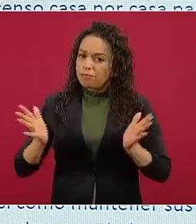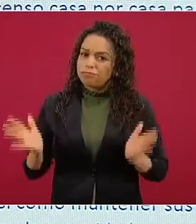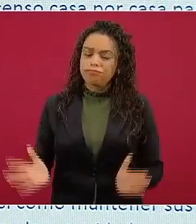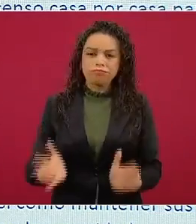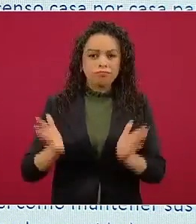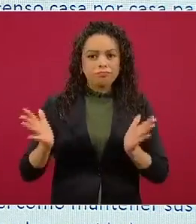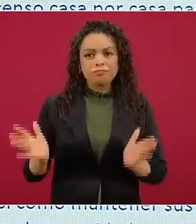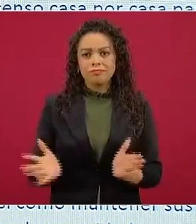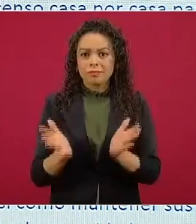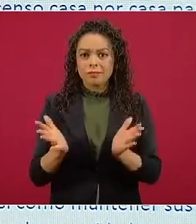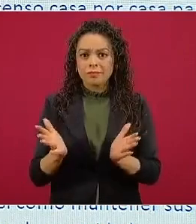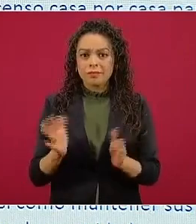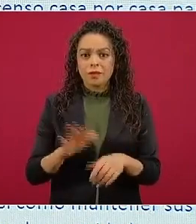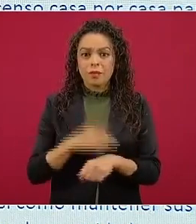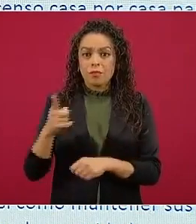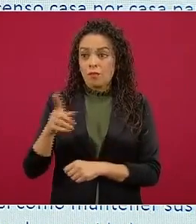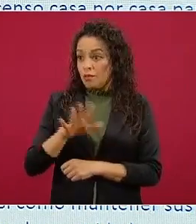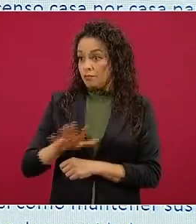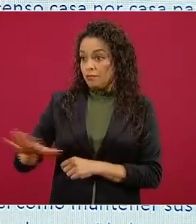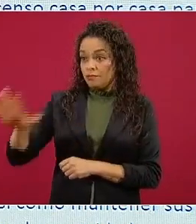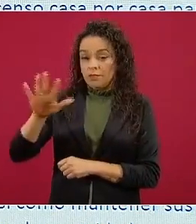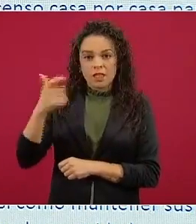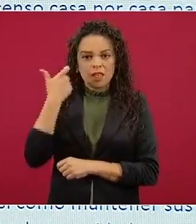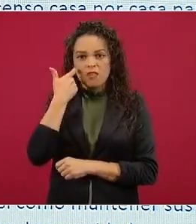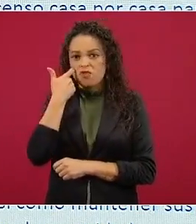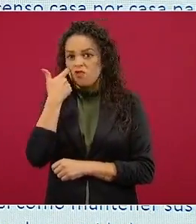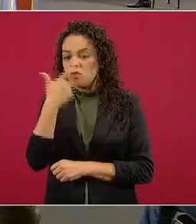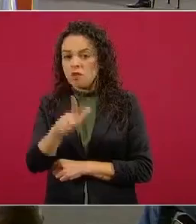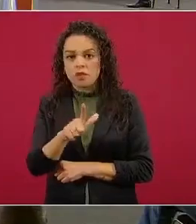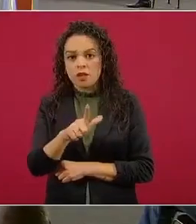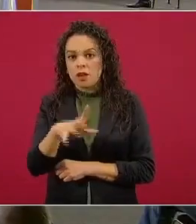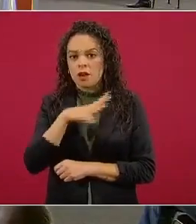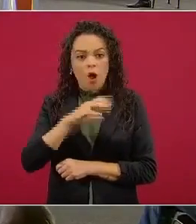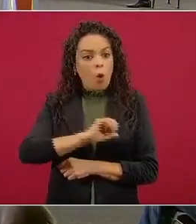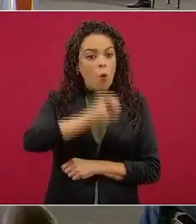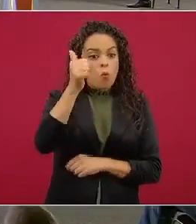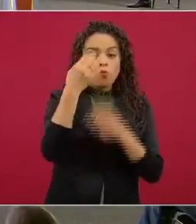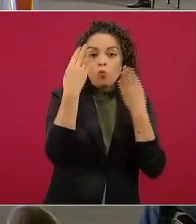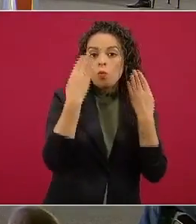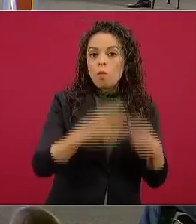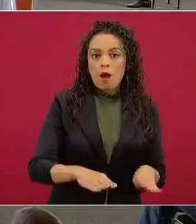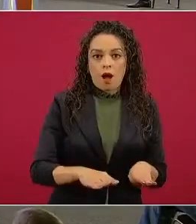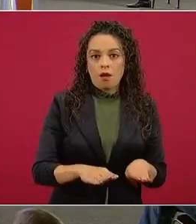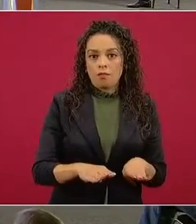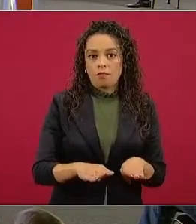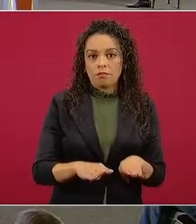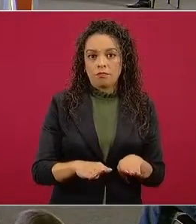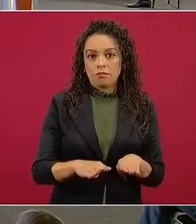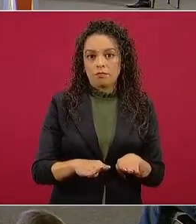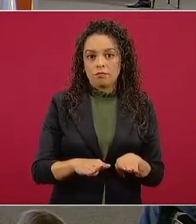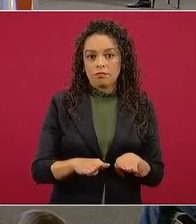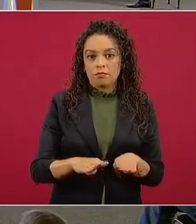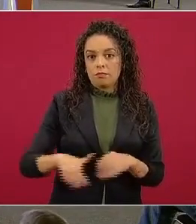no quisieran que existiera ningún banco público.